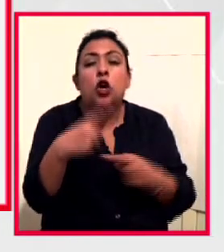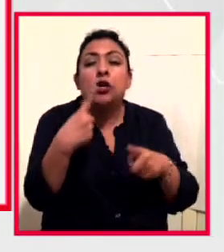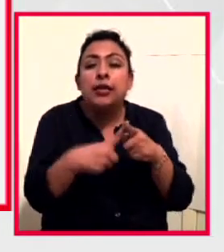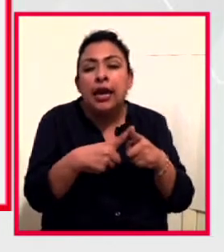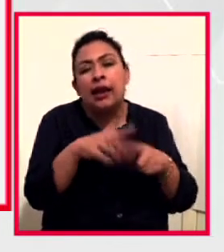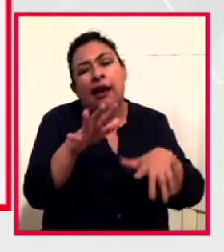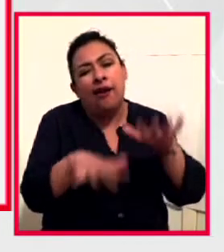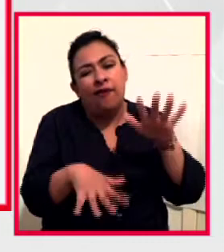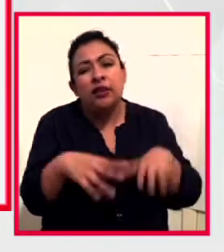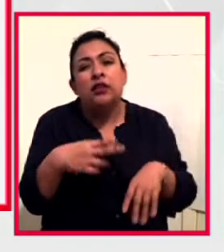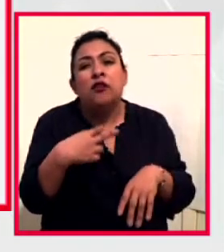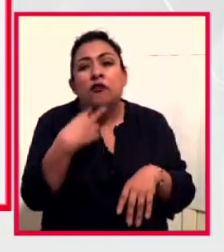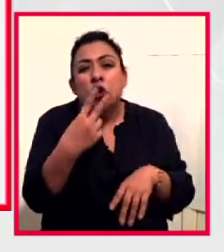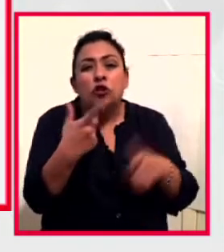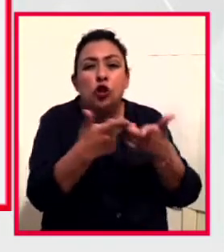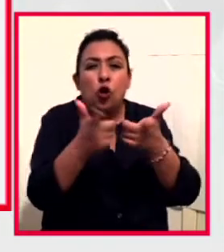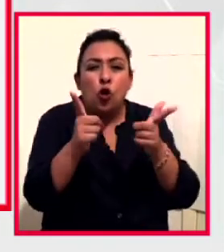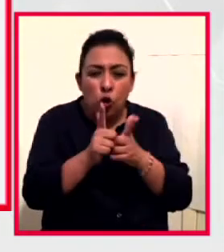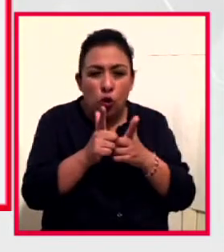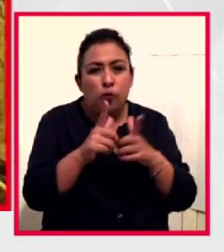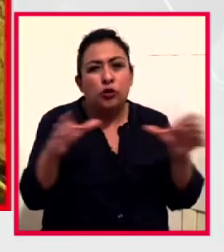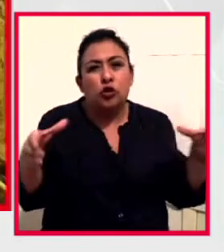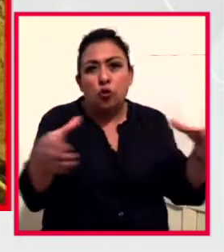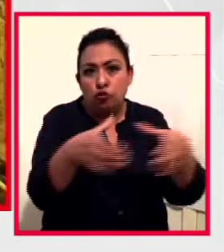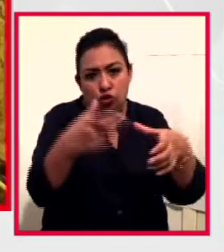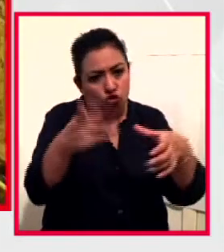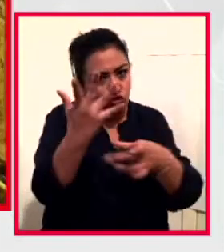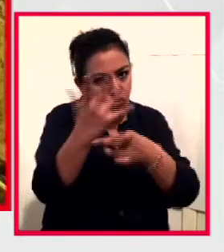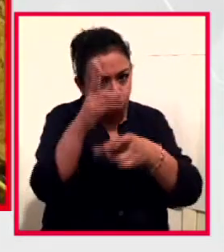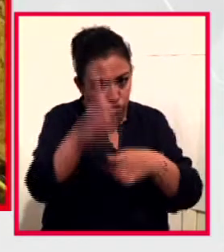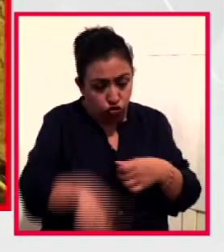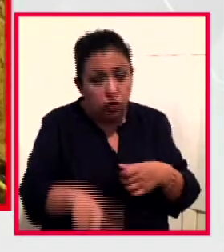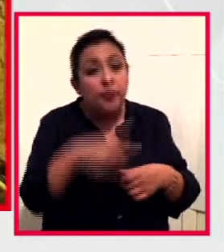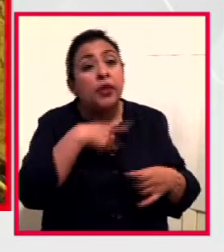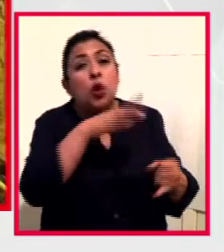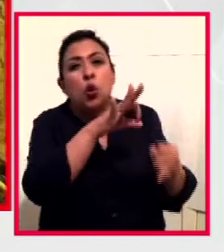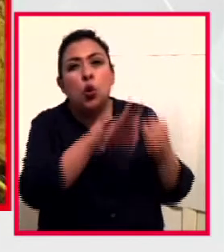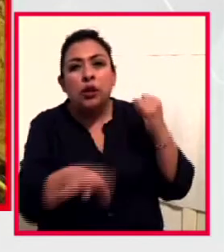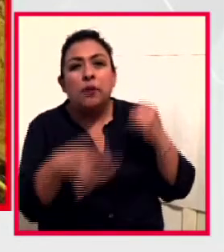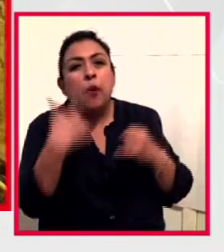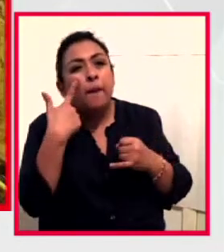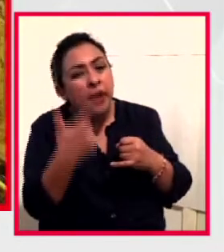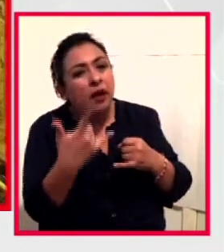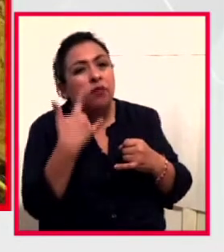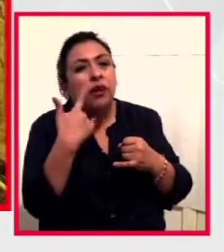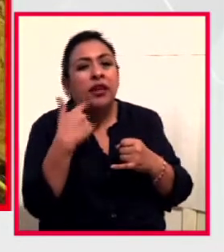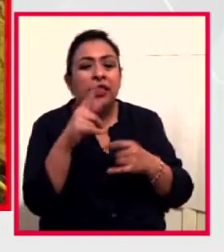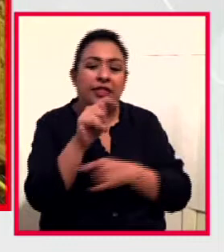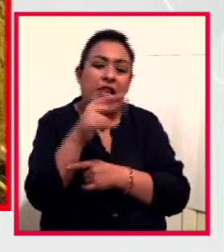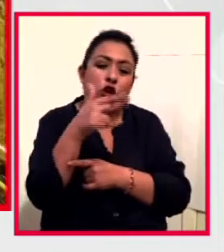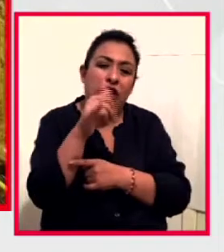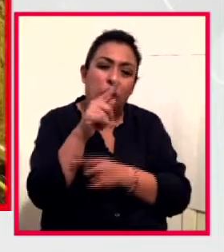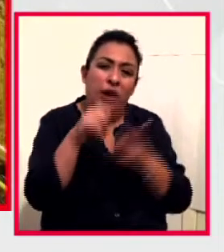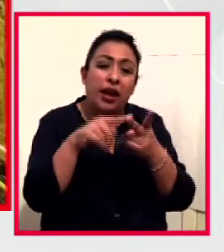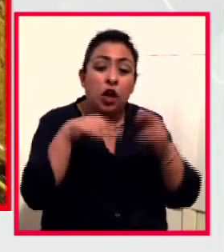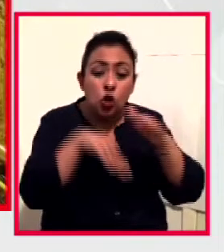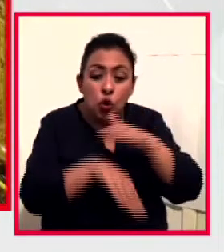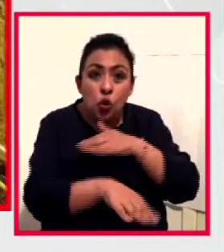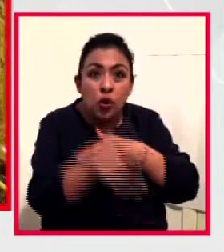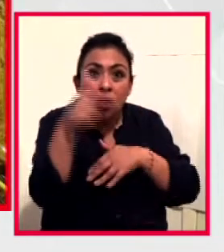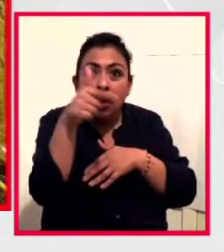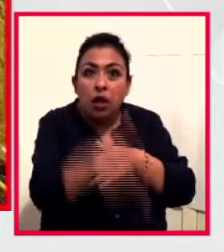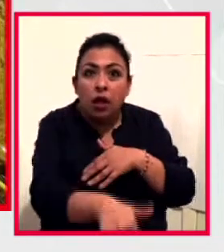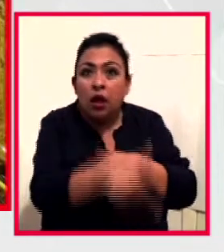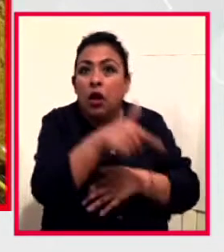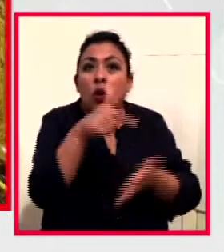ocasiones por grupos de las comunidades. Por último, destaca el recorrido por Teotihuacán y el túnel que se descubrió en